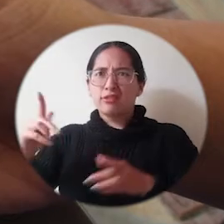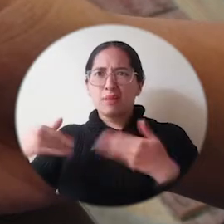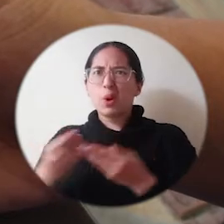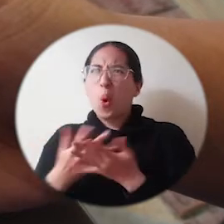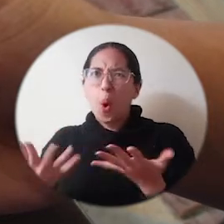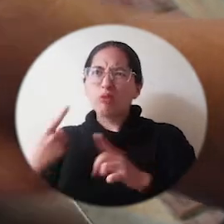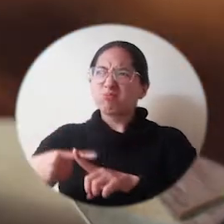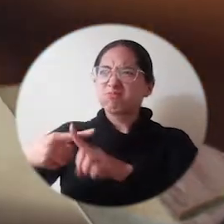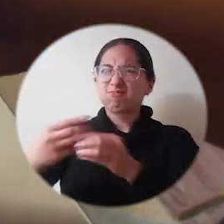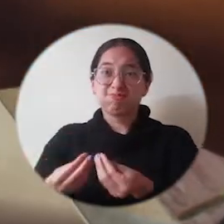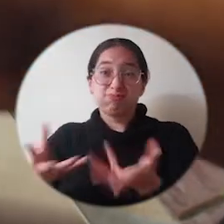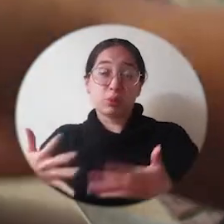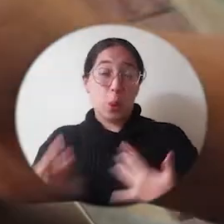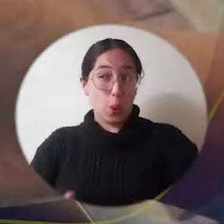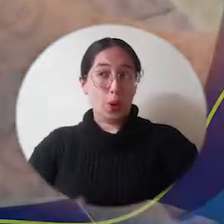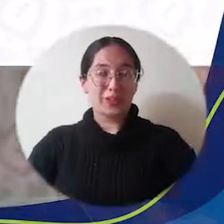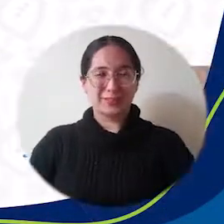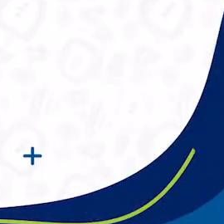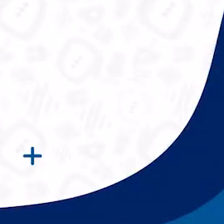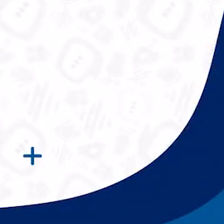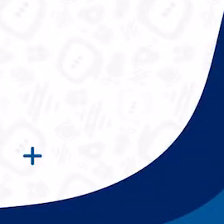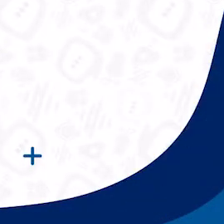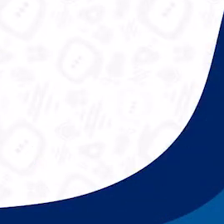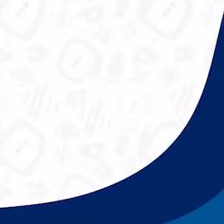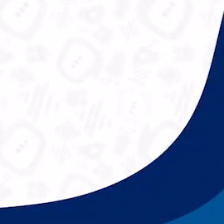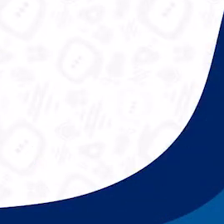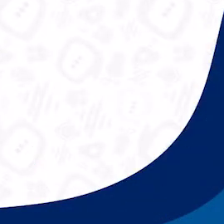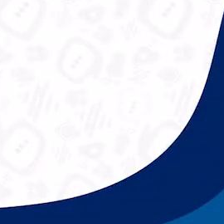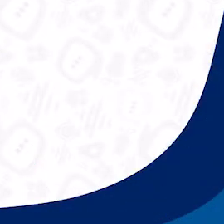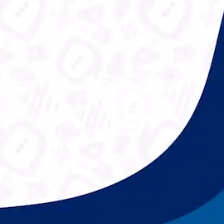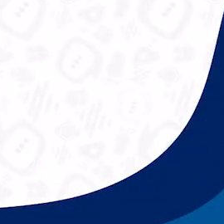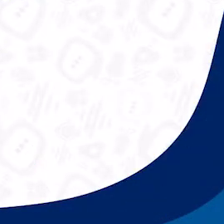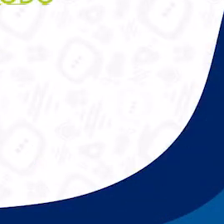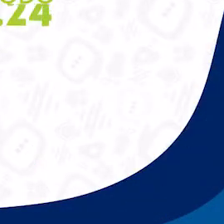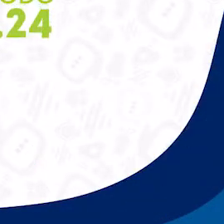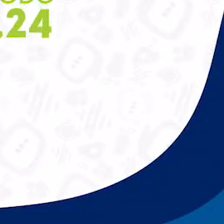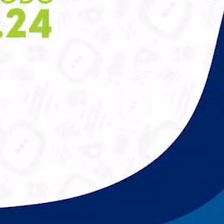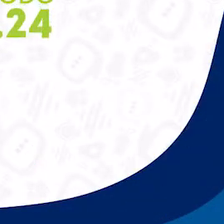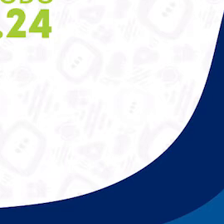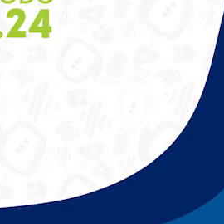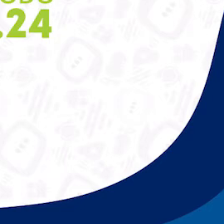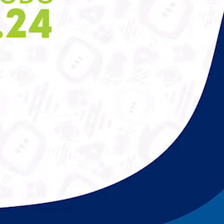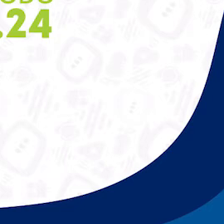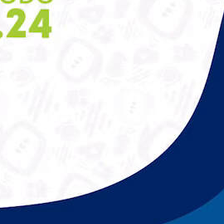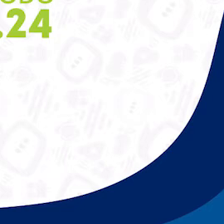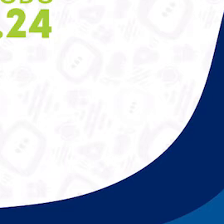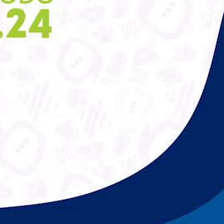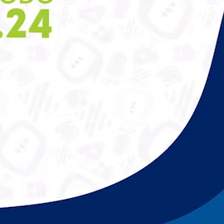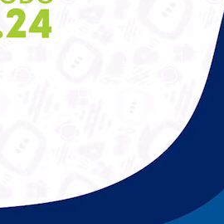y acceder a todos los beneficios que tienen con él. Aún más incluyente e innovadora.